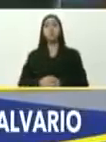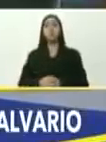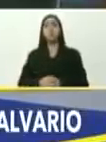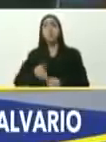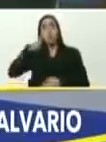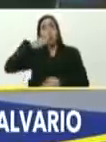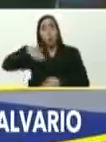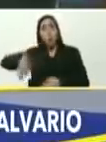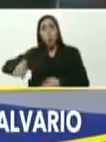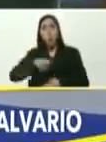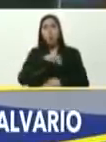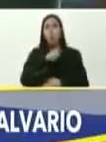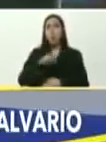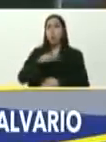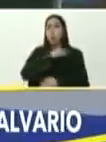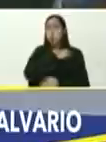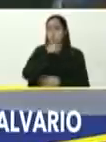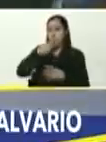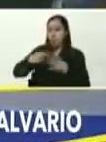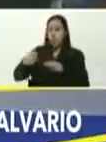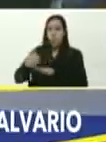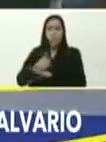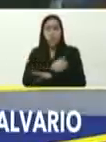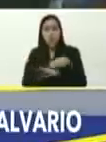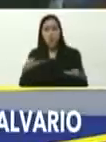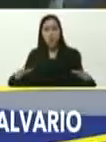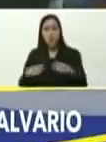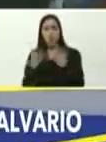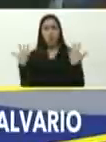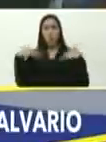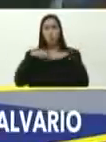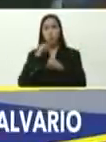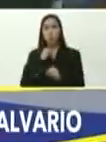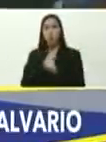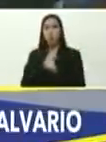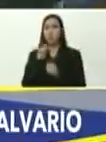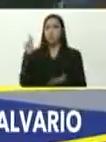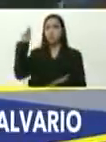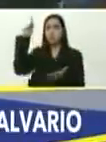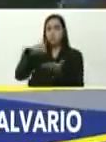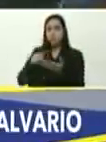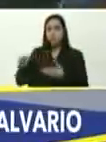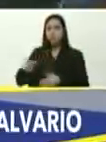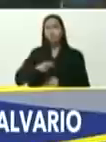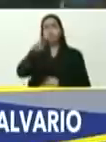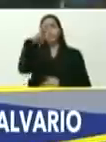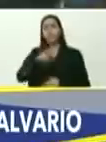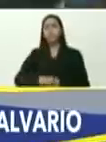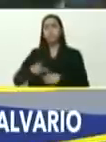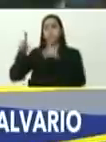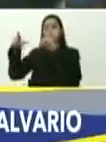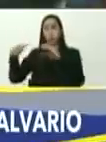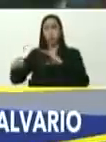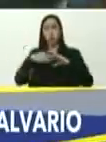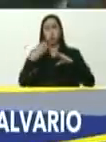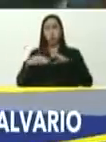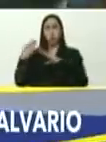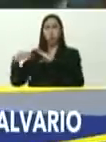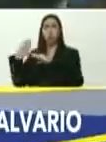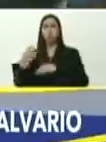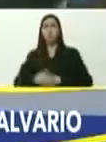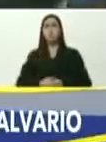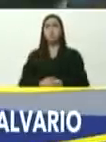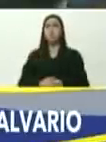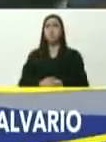popular, con Nahum, con Beatriz, con todo el equipo, se fueron al calvario, me mandaron las imágenes, y